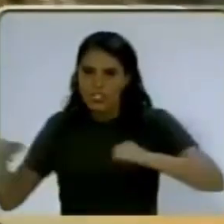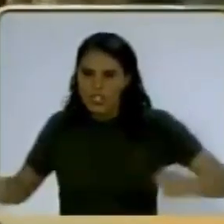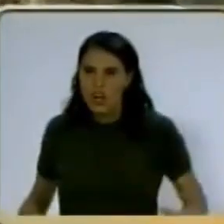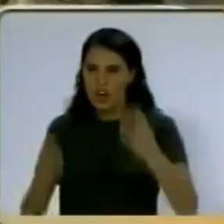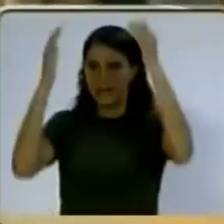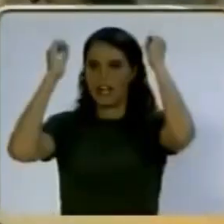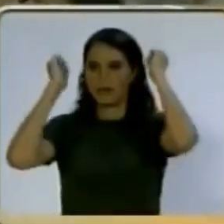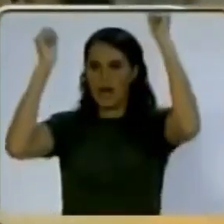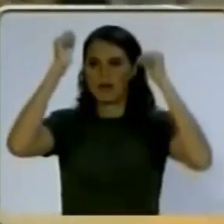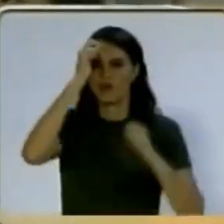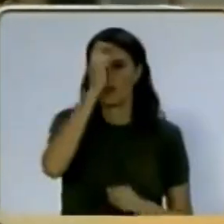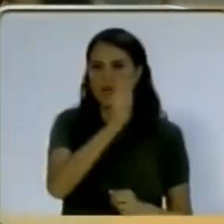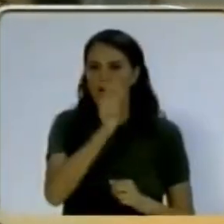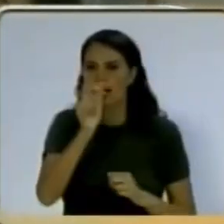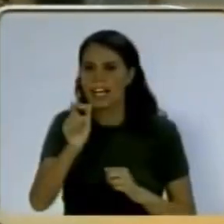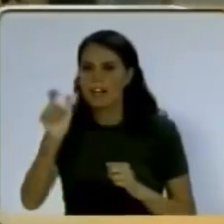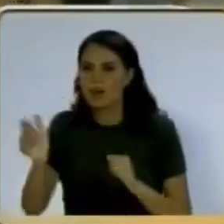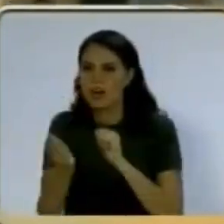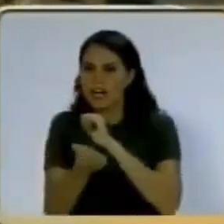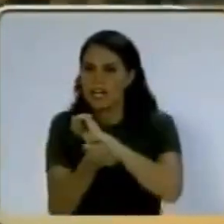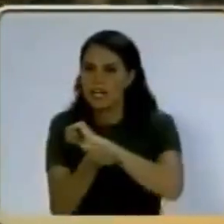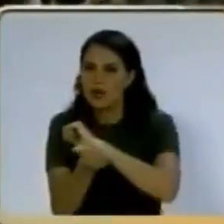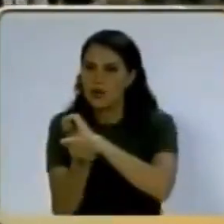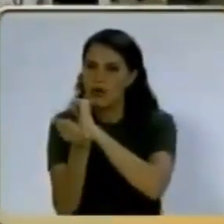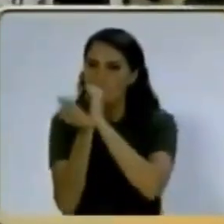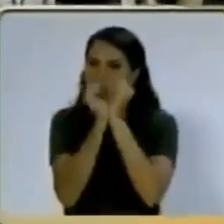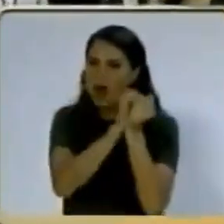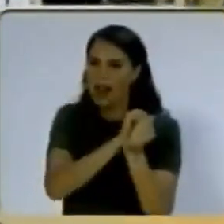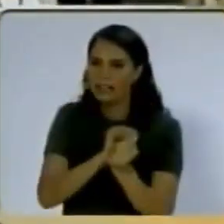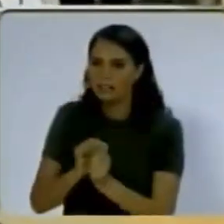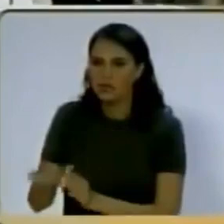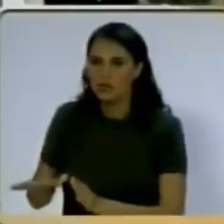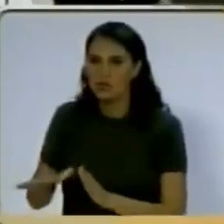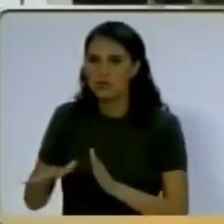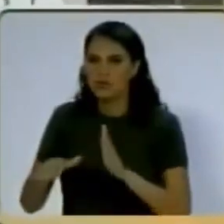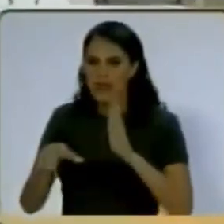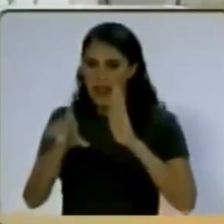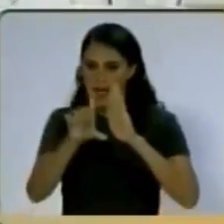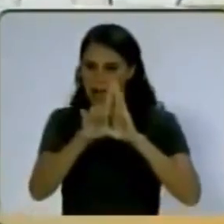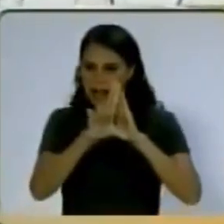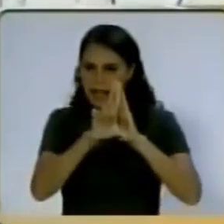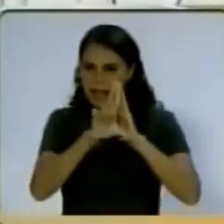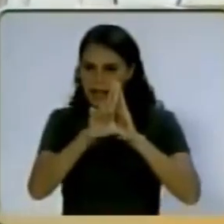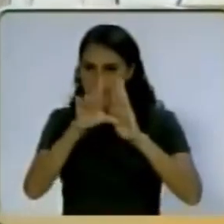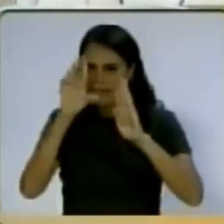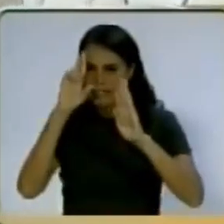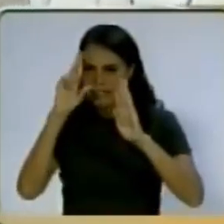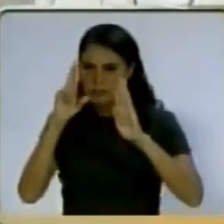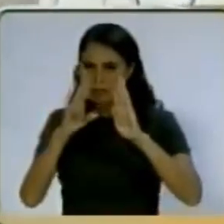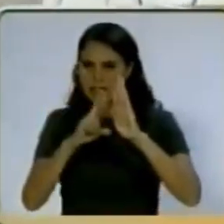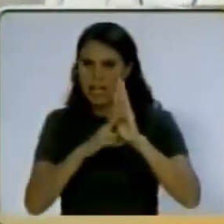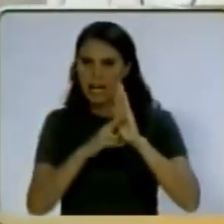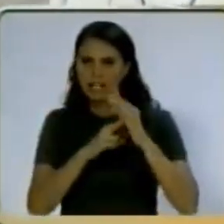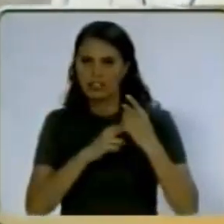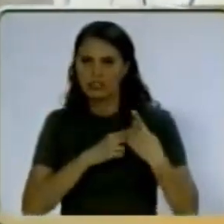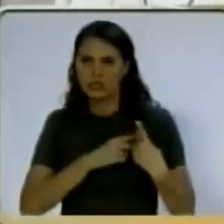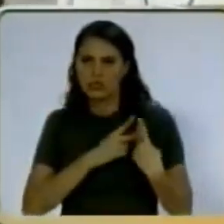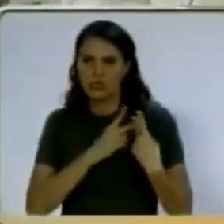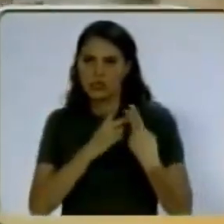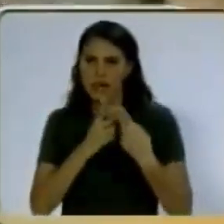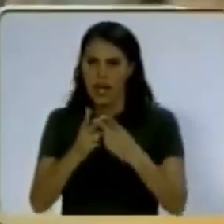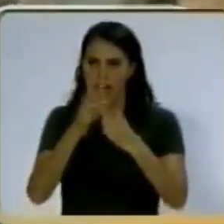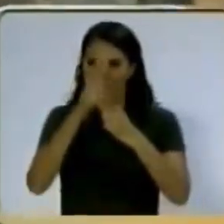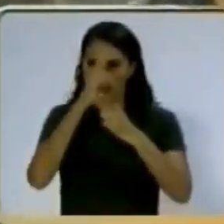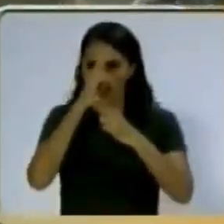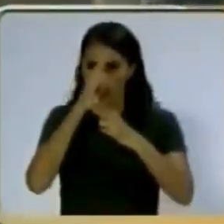Gloria al bravo pueblo que en tu corazón, la ley respetando